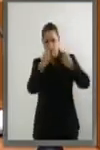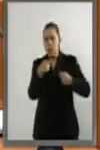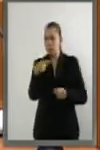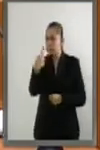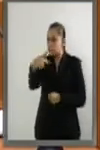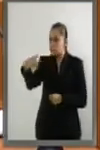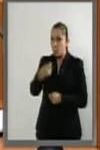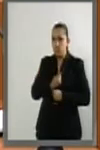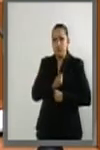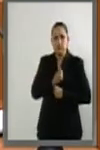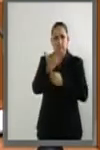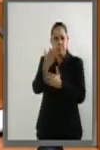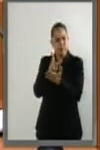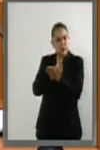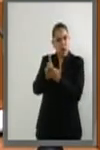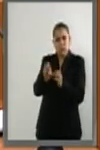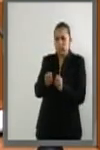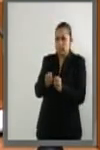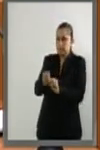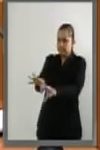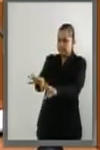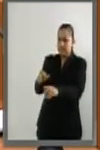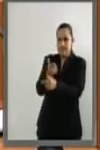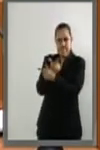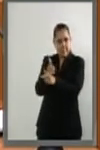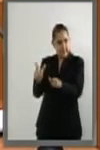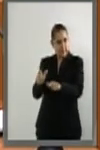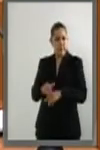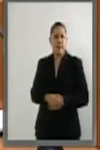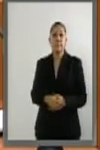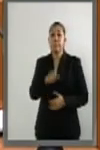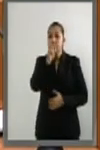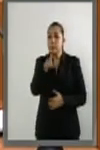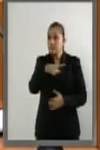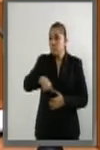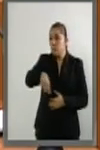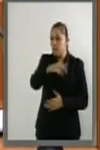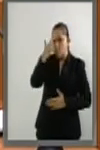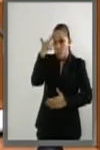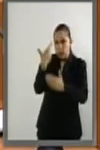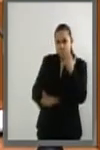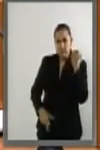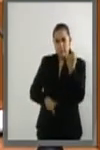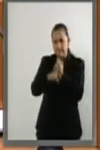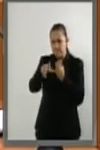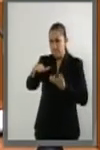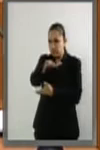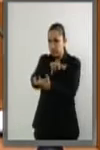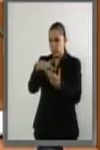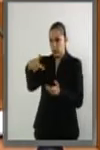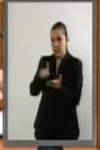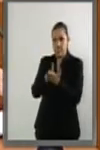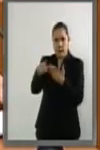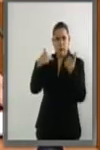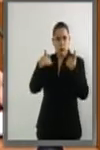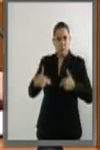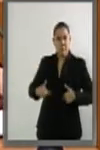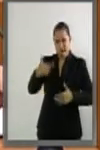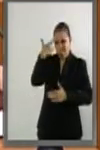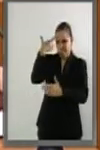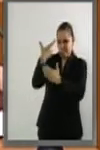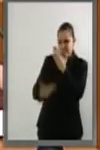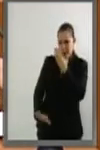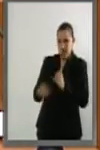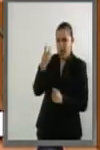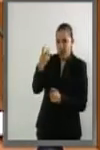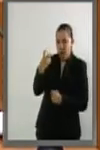Rechazamos firmemente los actos de violencia y la transgresión de los derechos humanos efectuados por el Gobierno en